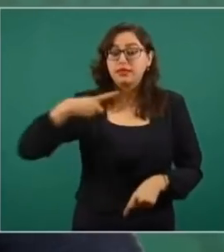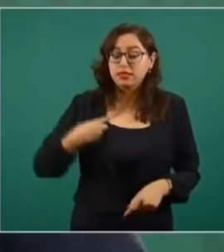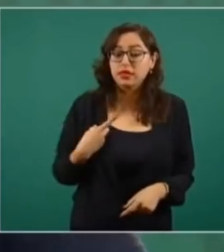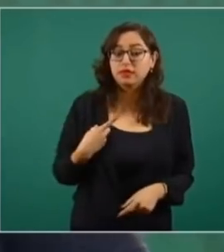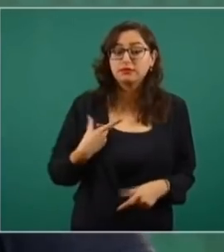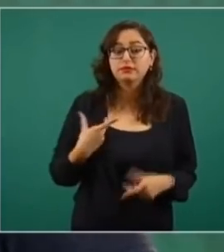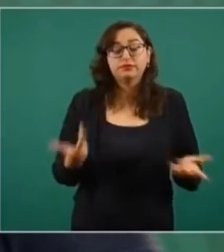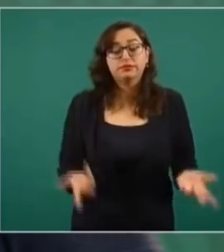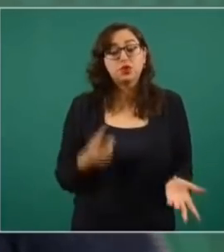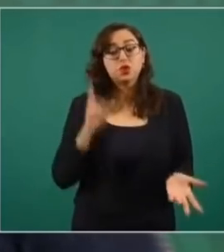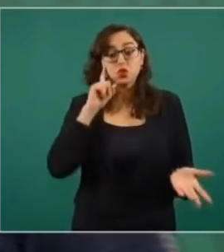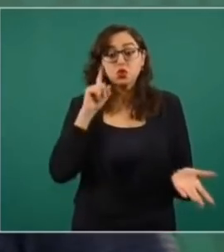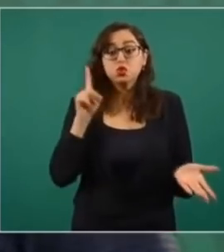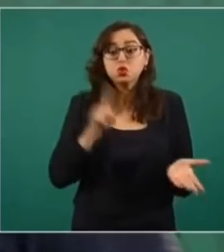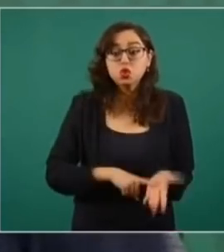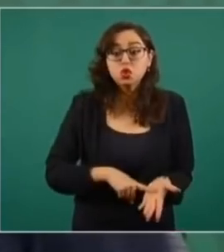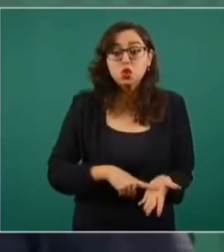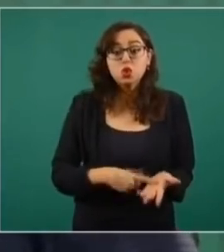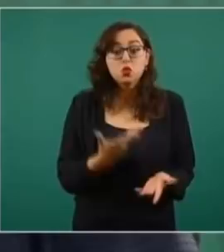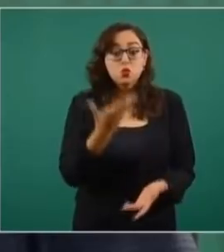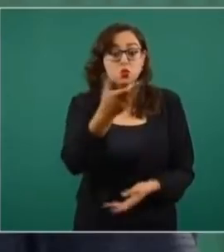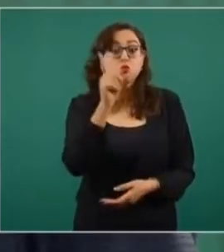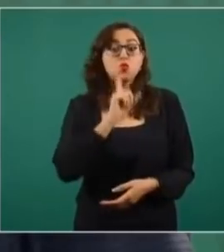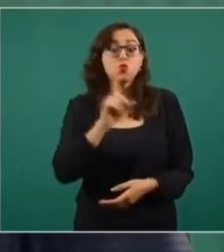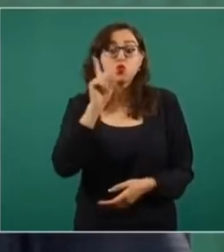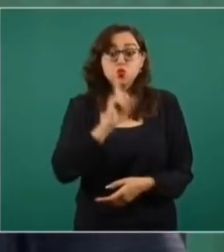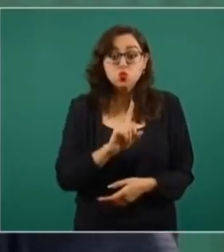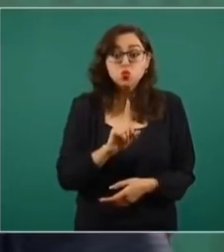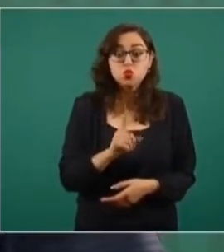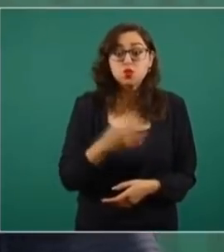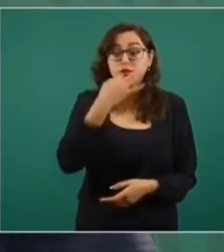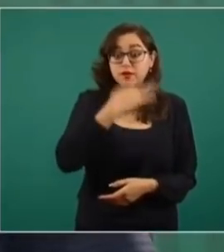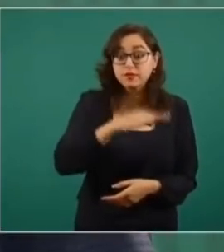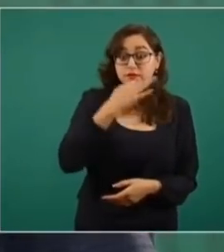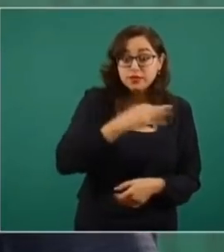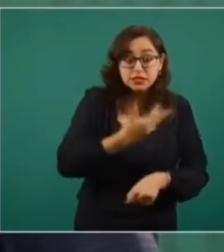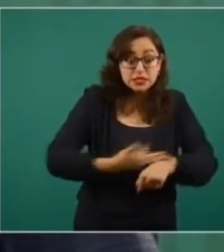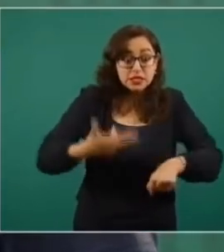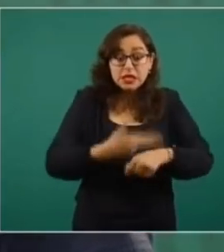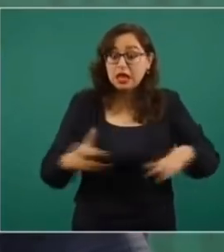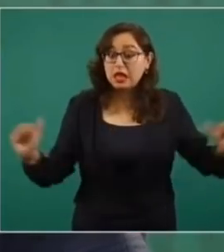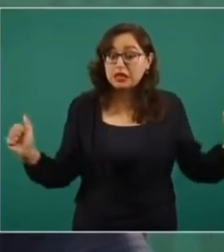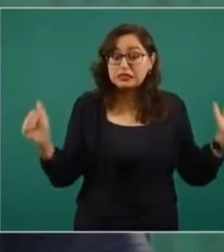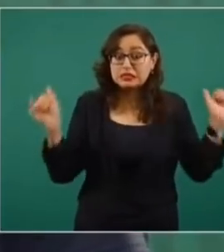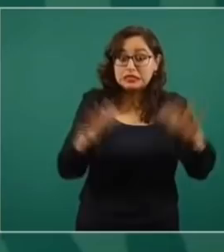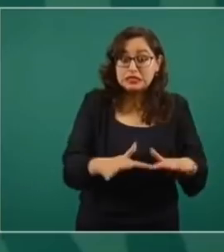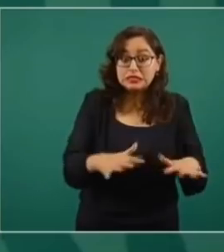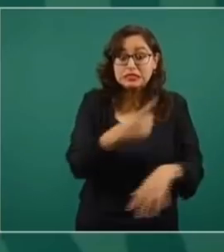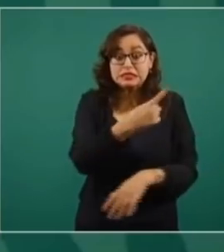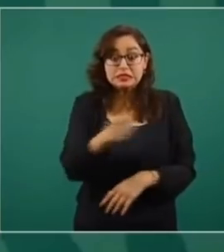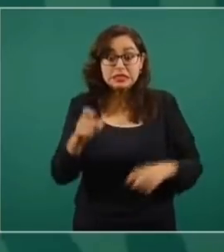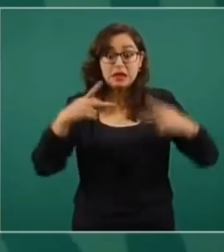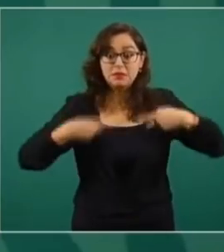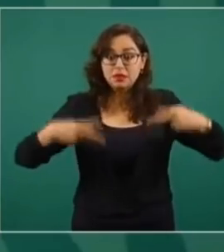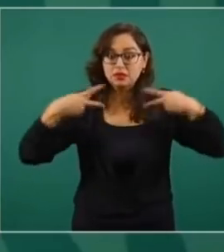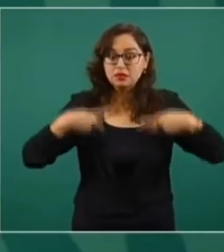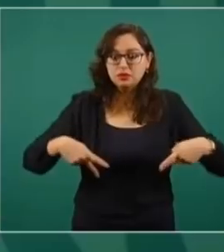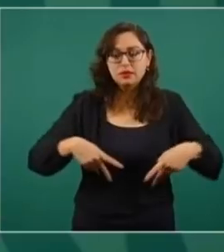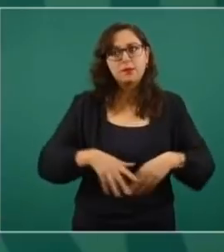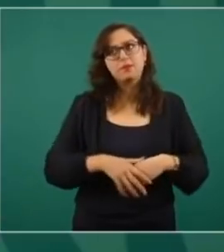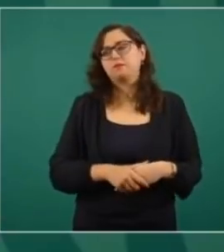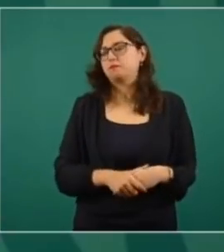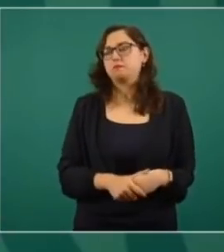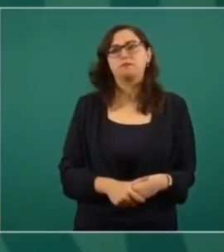y yo creo que no es responsable alguien que hace una fiesta de más de 100 personas en plena pandemia. Yo creo que todos